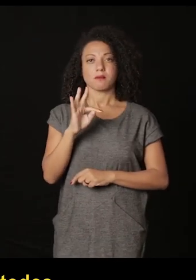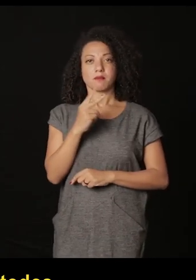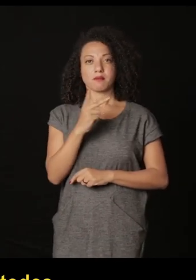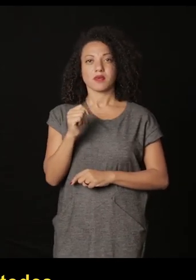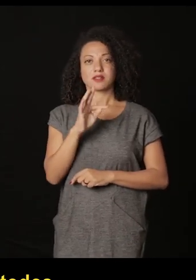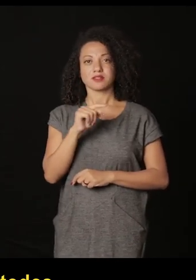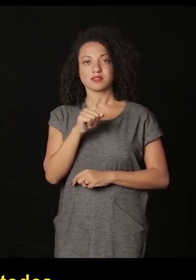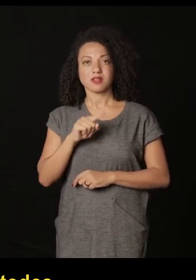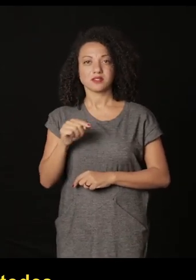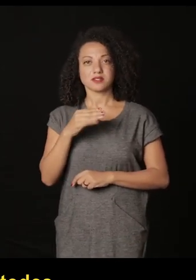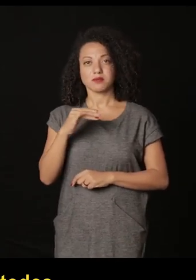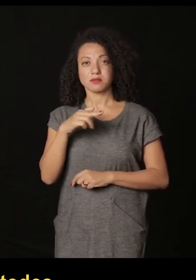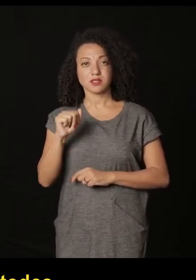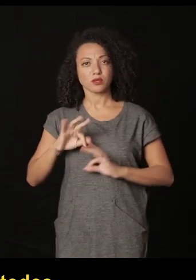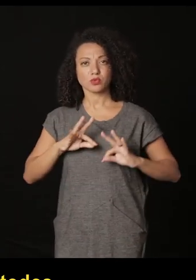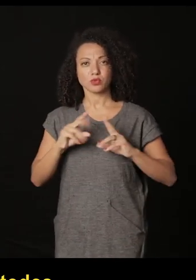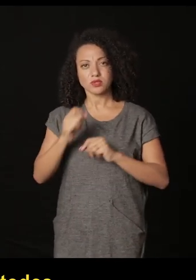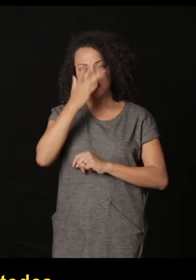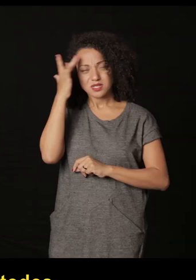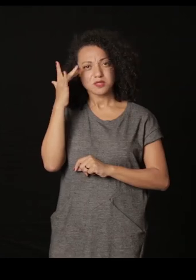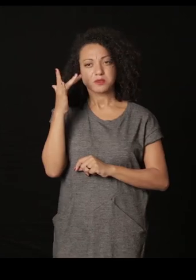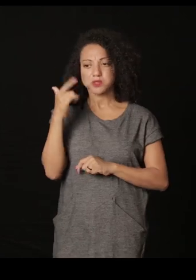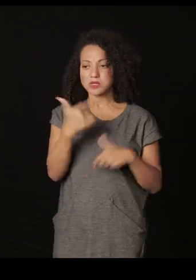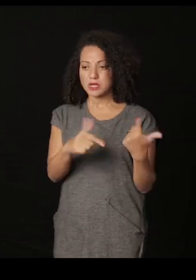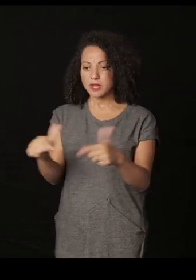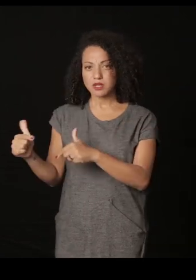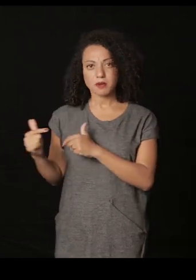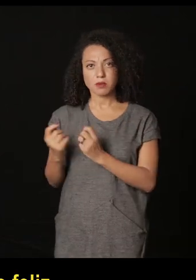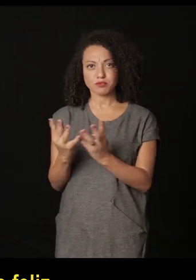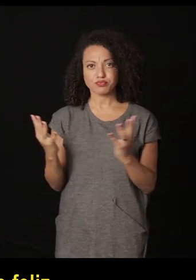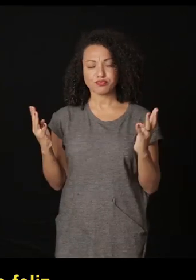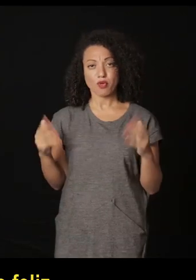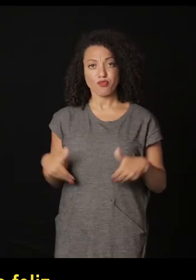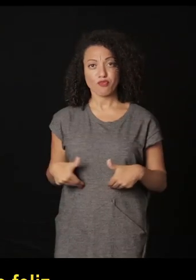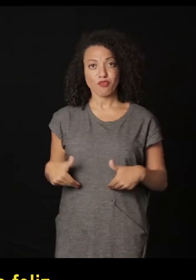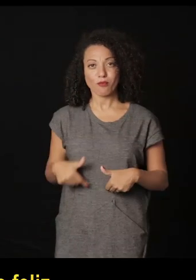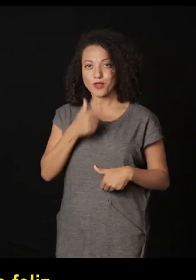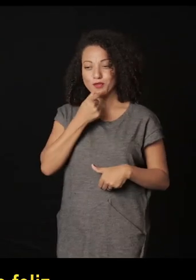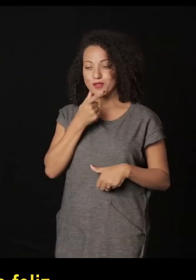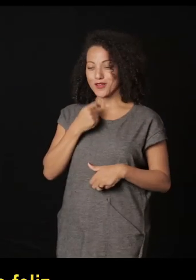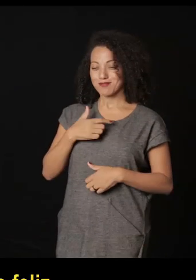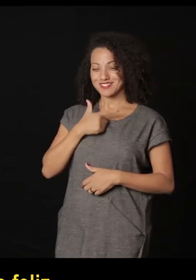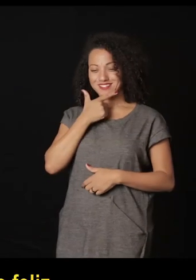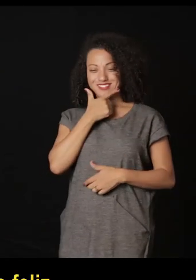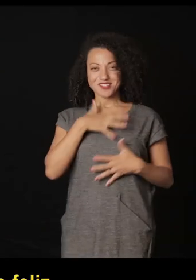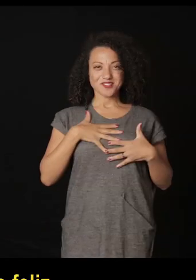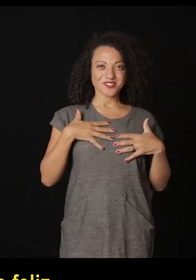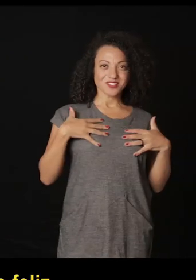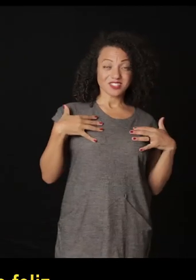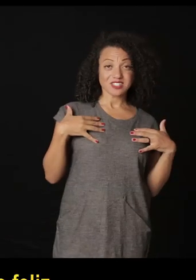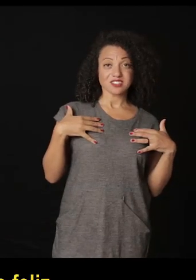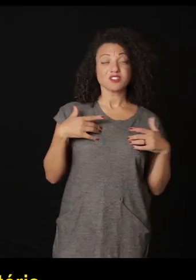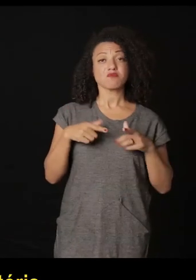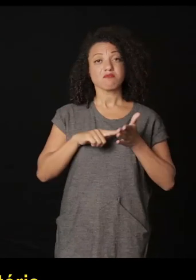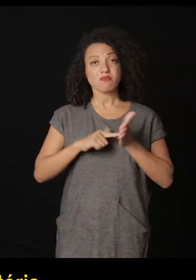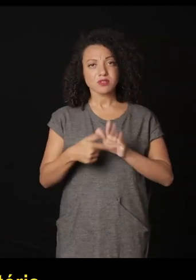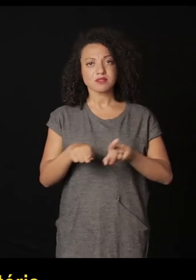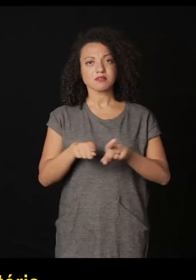Capataz de la mina con todos estos trabajadores famélicos alrededor de él y él es satisfecho y feliz del lado de los